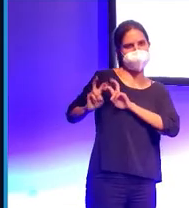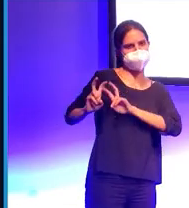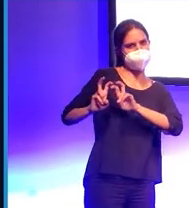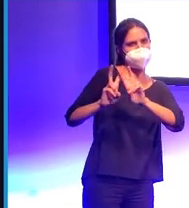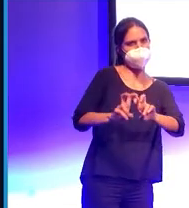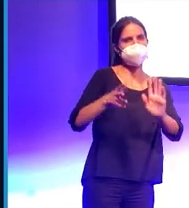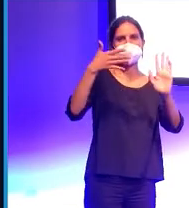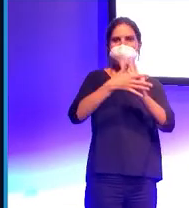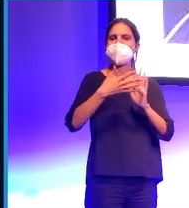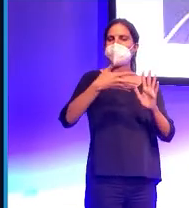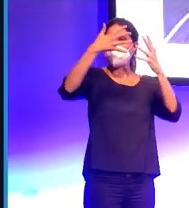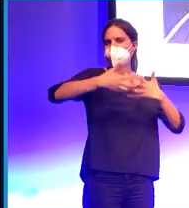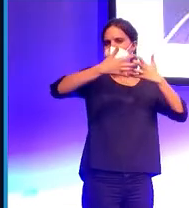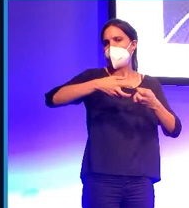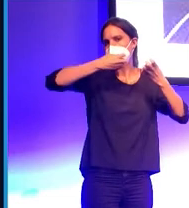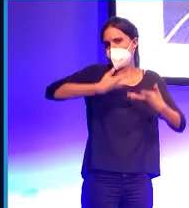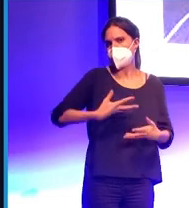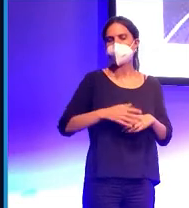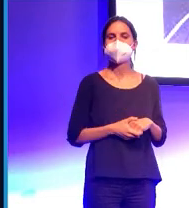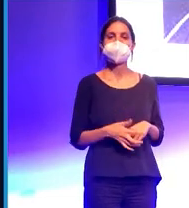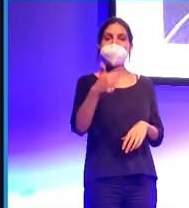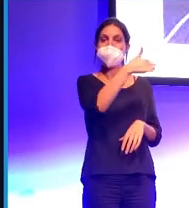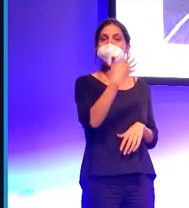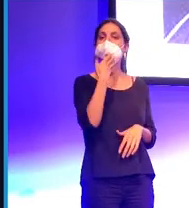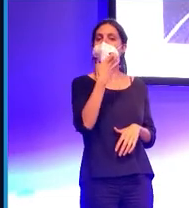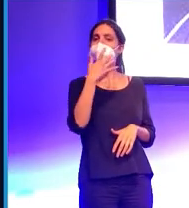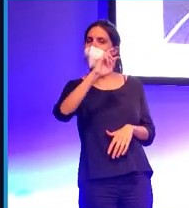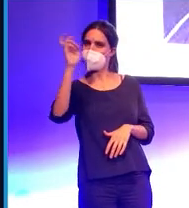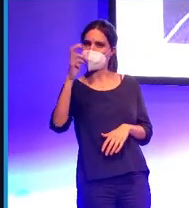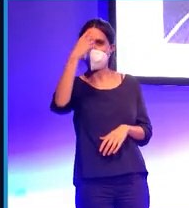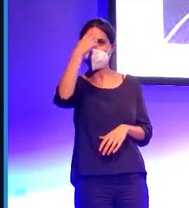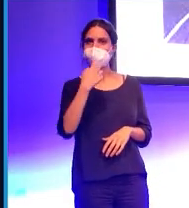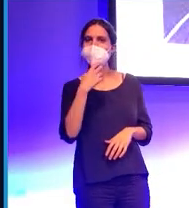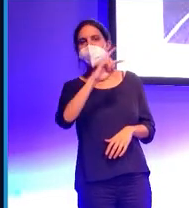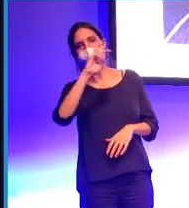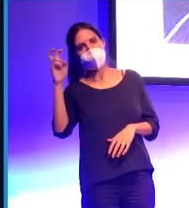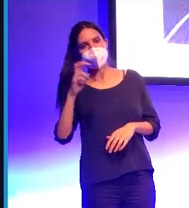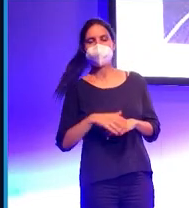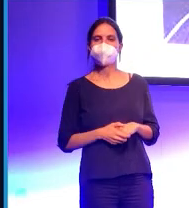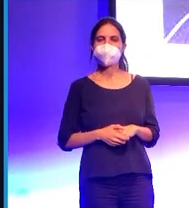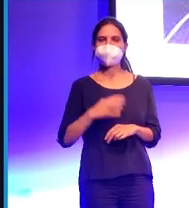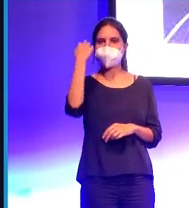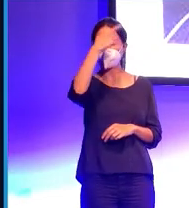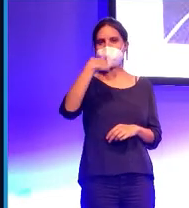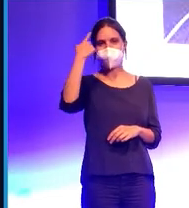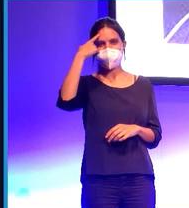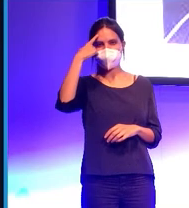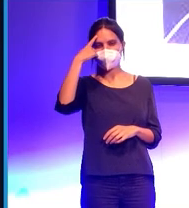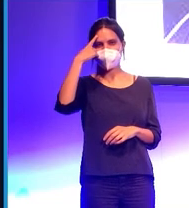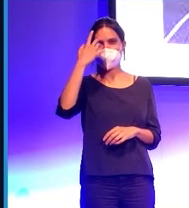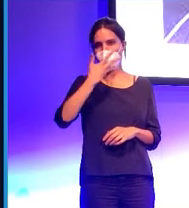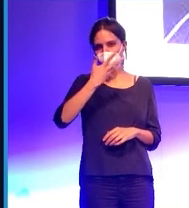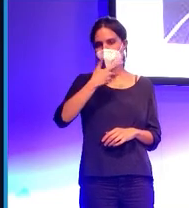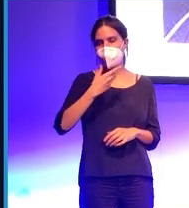bastante robusta. Aquí tenemos otro ejemplo, aquí tenemos otra imagen con una expresión facial muy destacada. Si